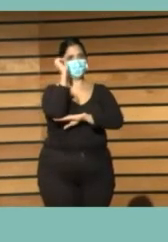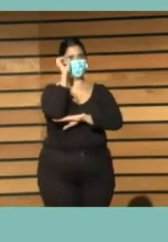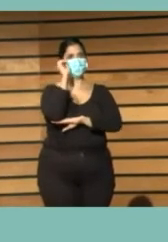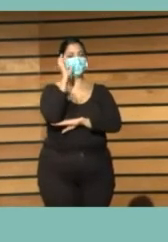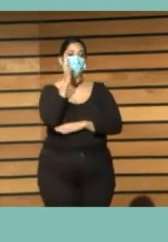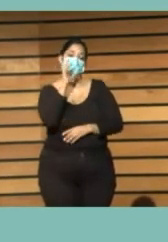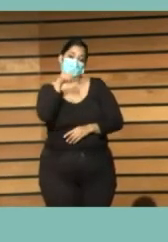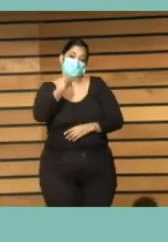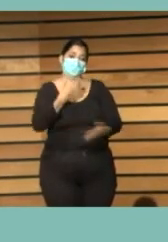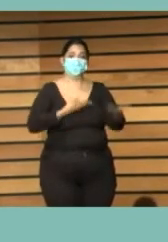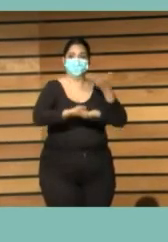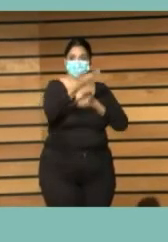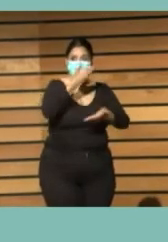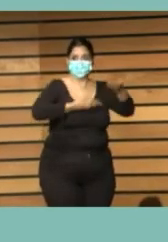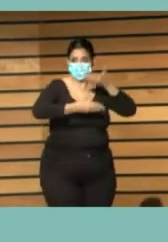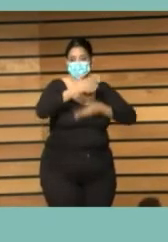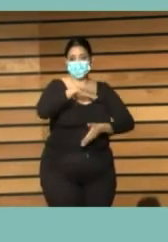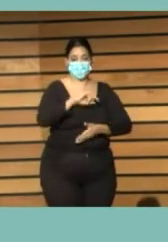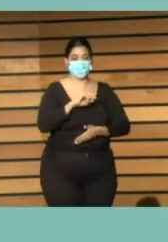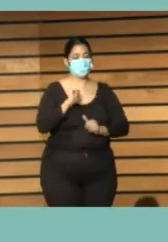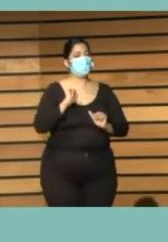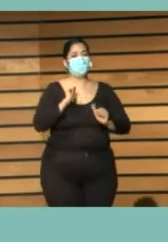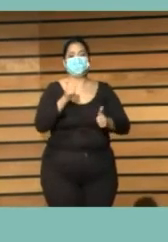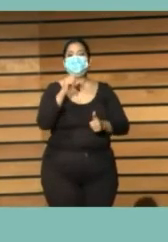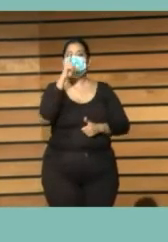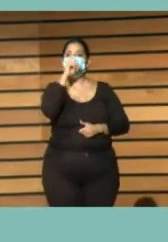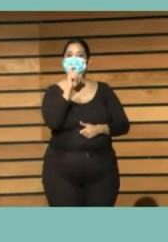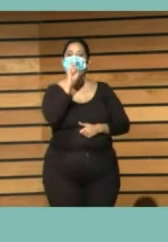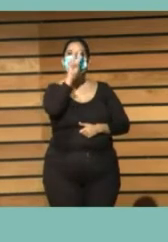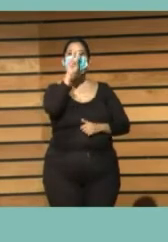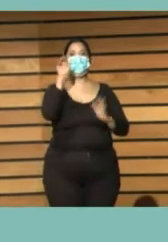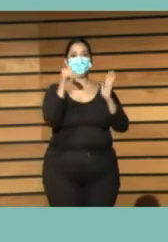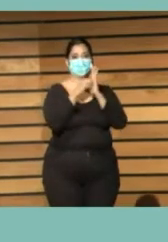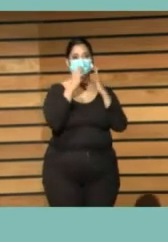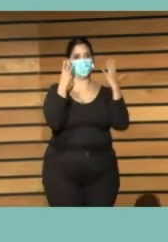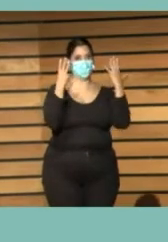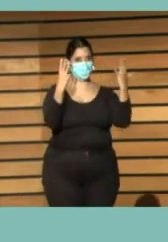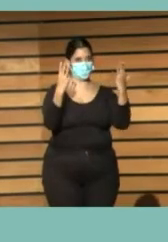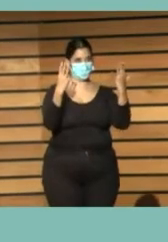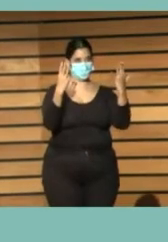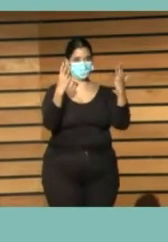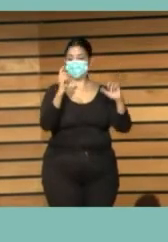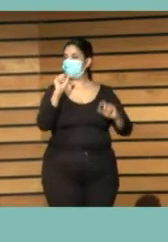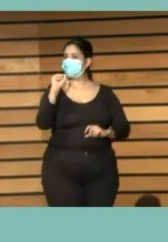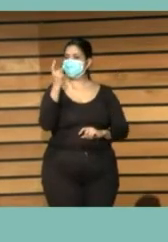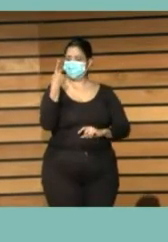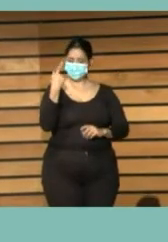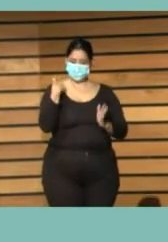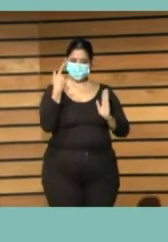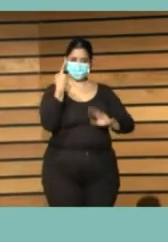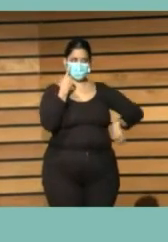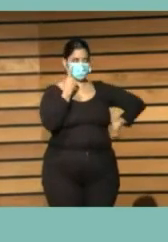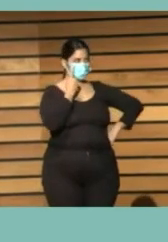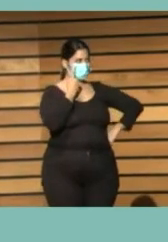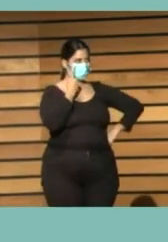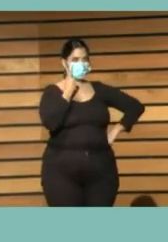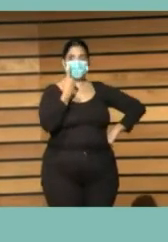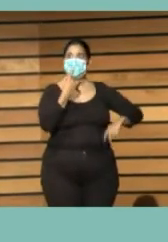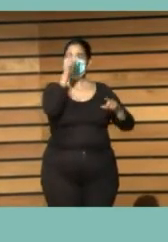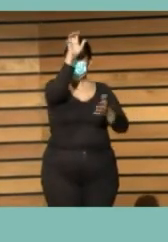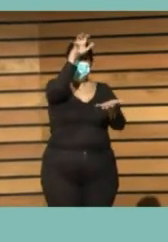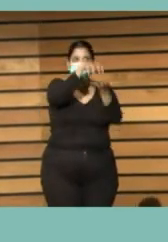Esta comisión se creó en el año 2008 y lo primero que se constató es que había una gran diversidad de